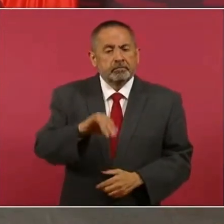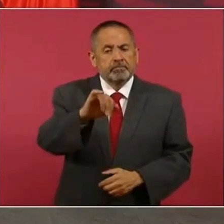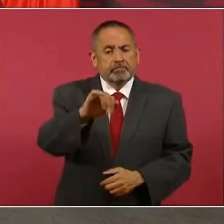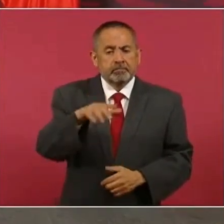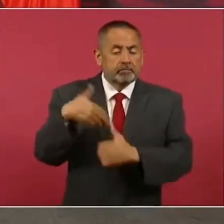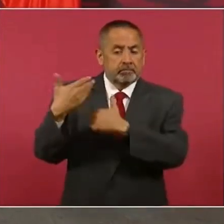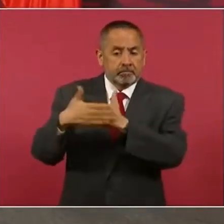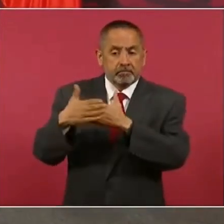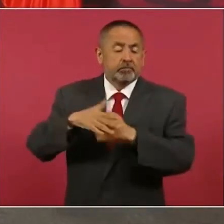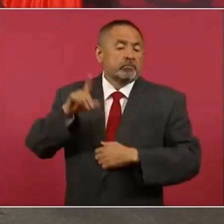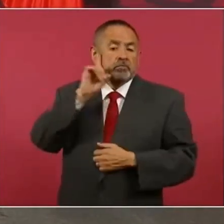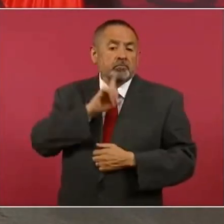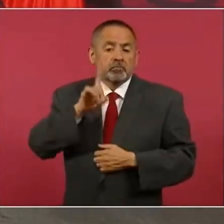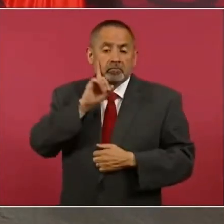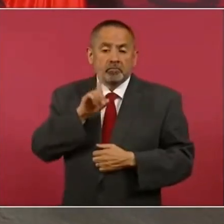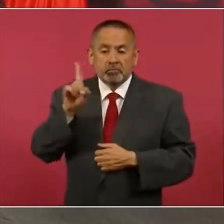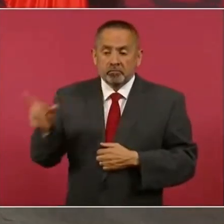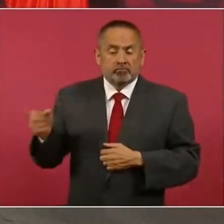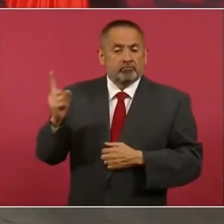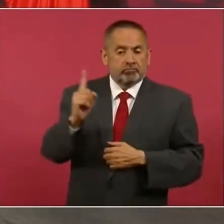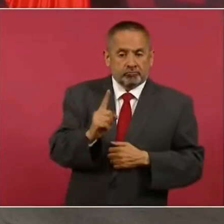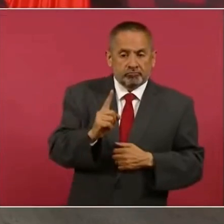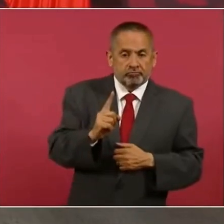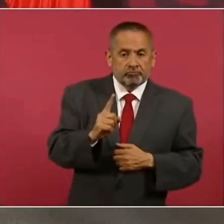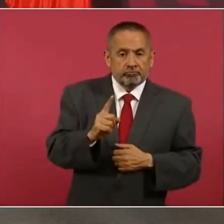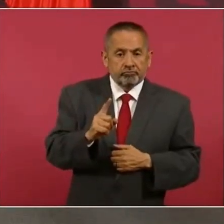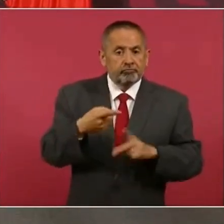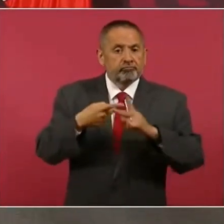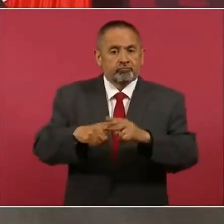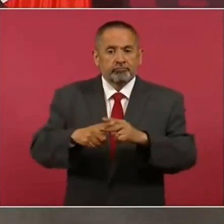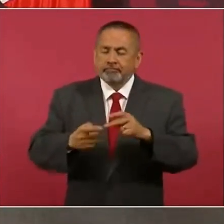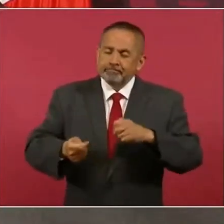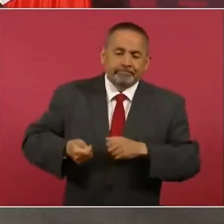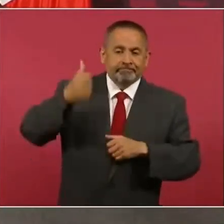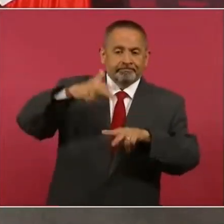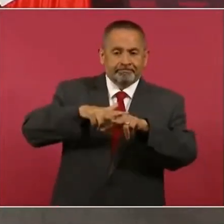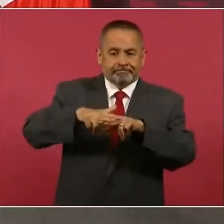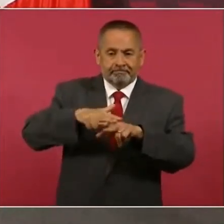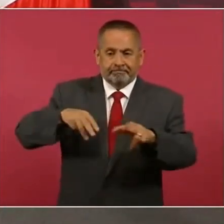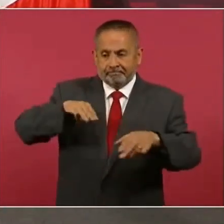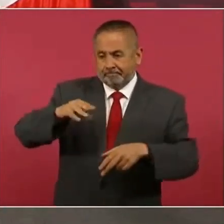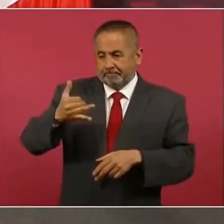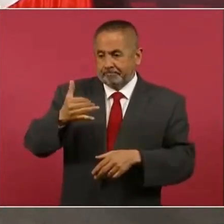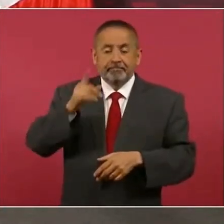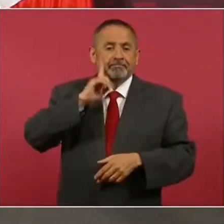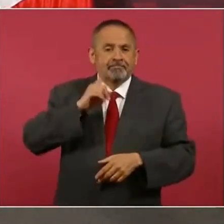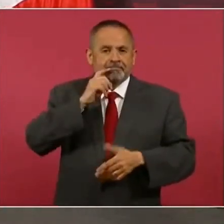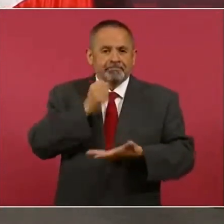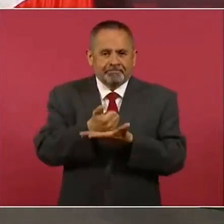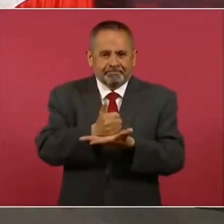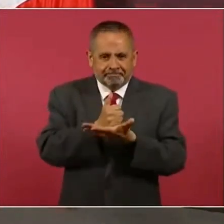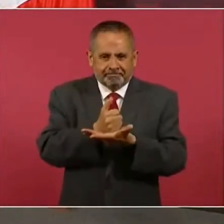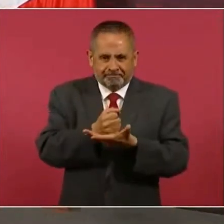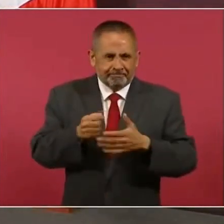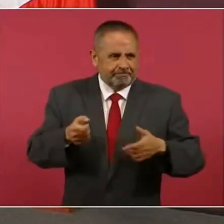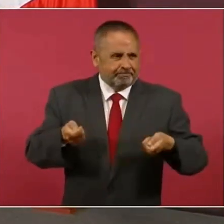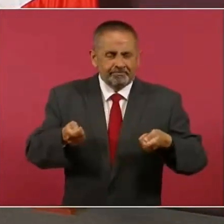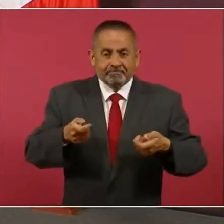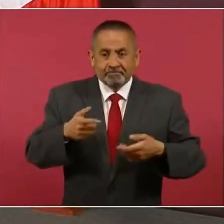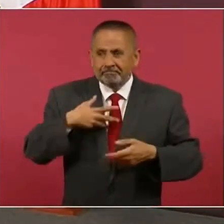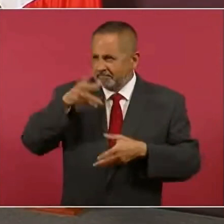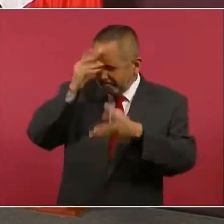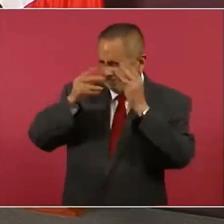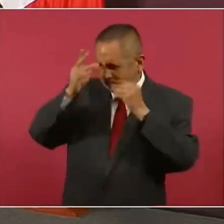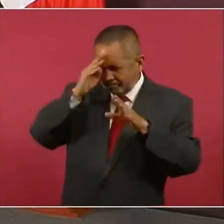la que va a conducir el primer Tren Maya, que ya está formándose.